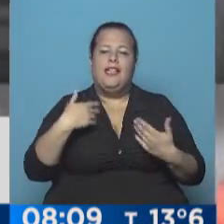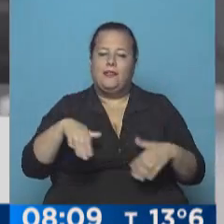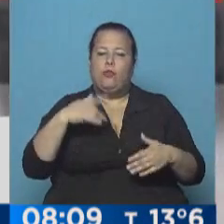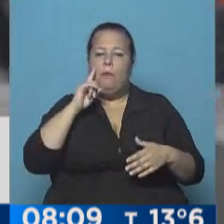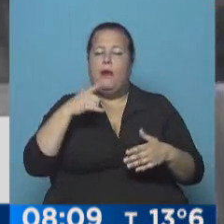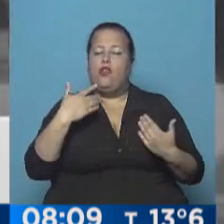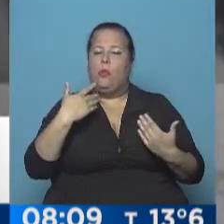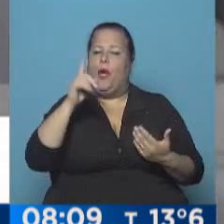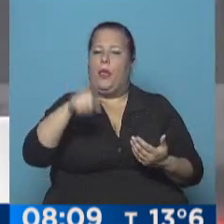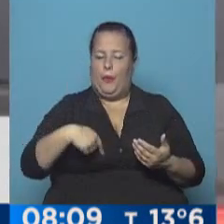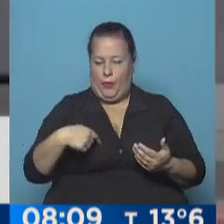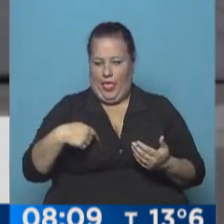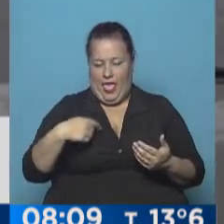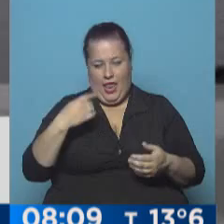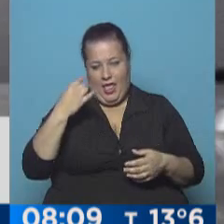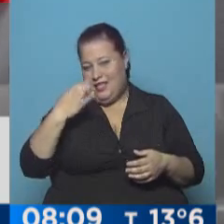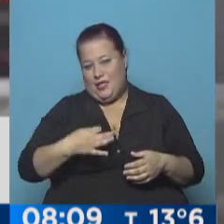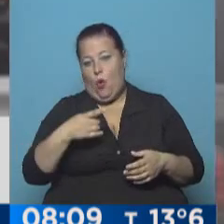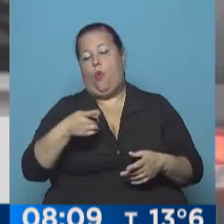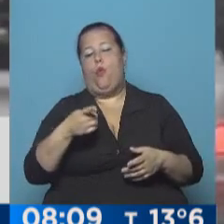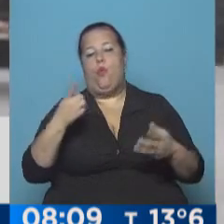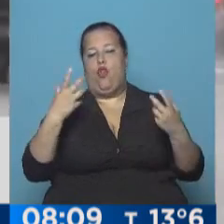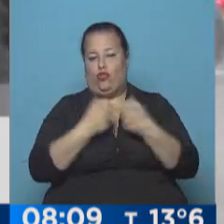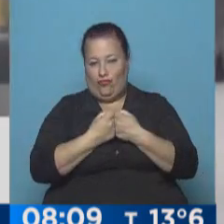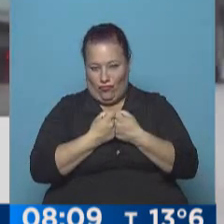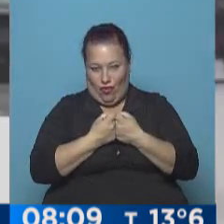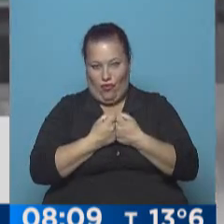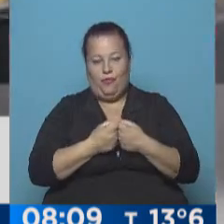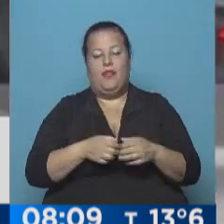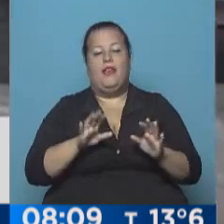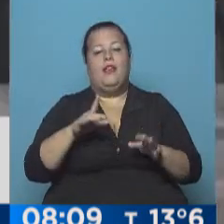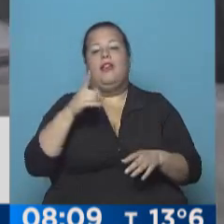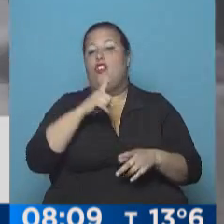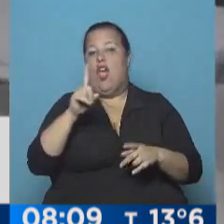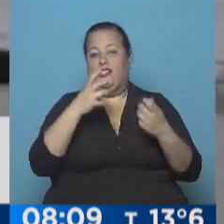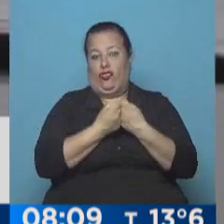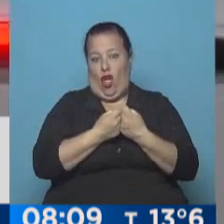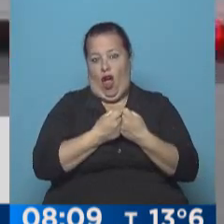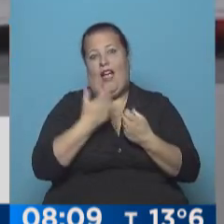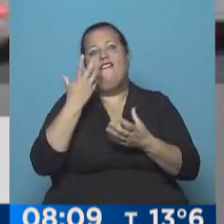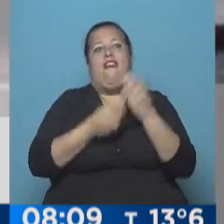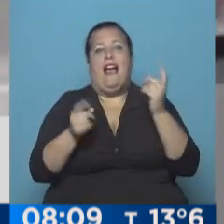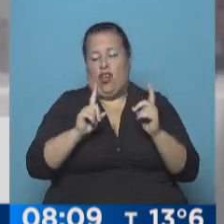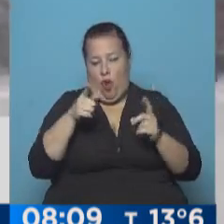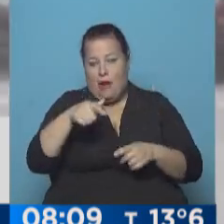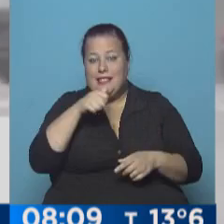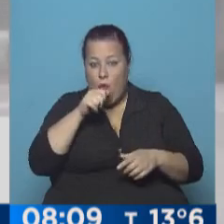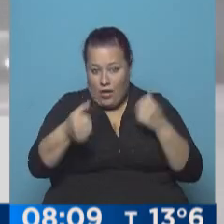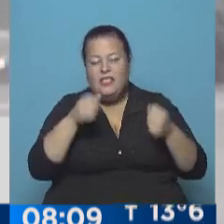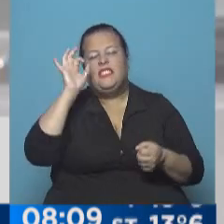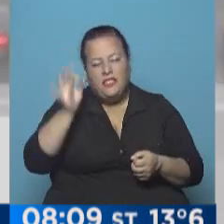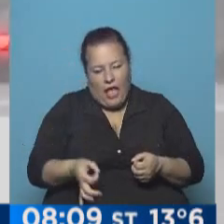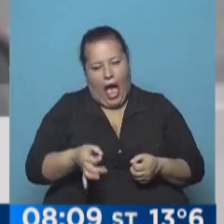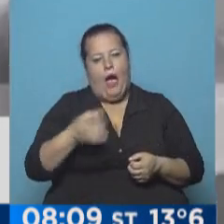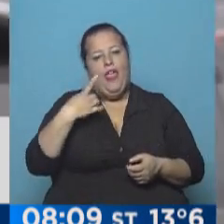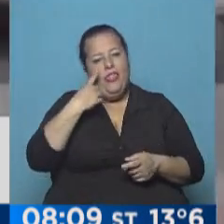a realizarse, a cometerse, entonces estos accidentes de tránsito que dejan de ser accidentes, porque quien conduce en ese estado sabe,